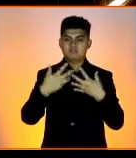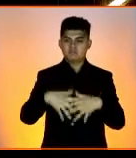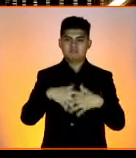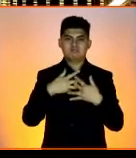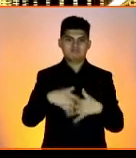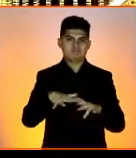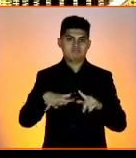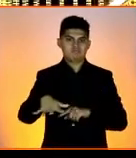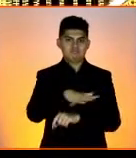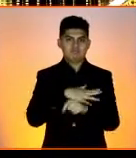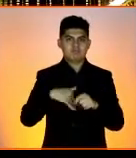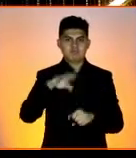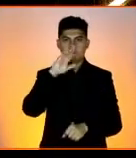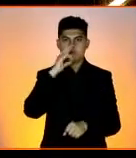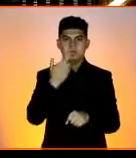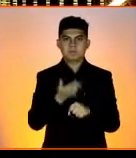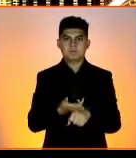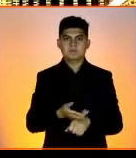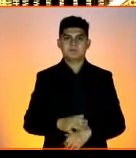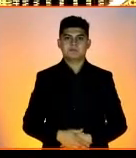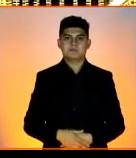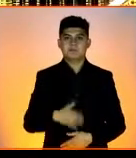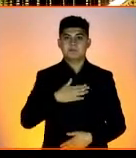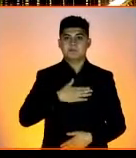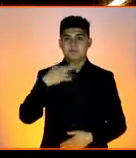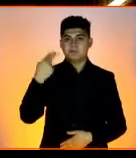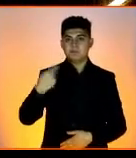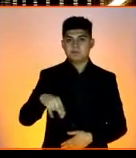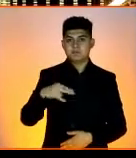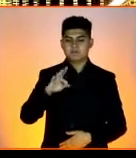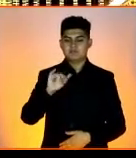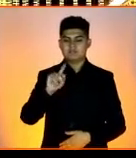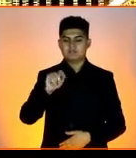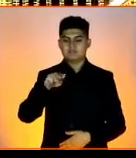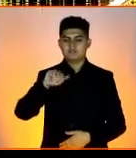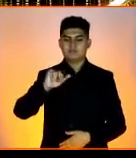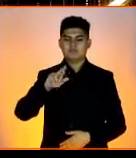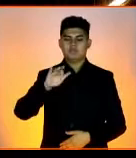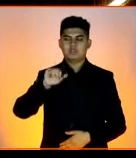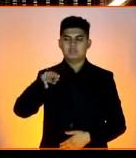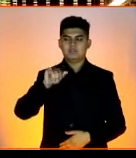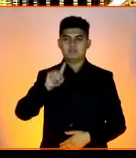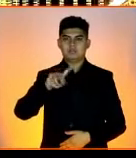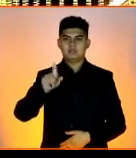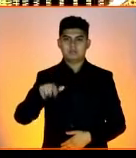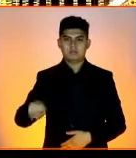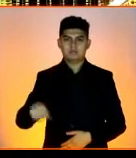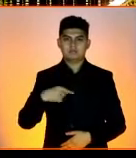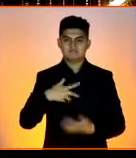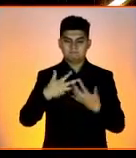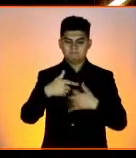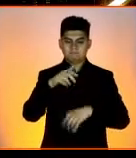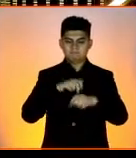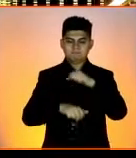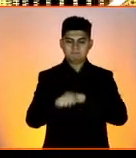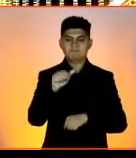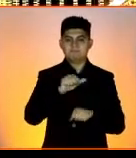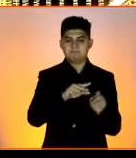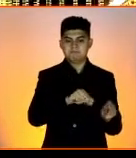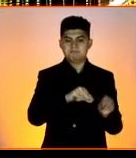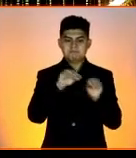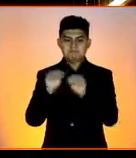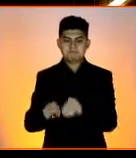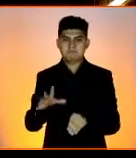responsable. Muchas gracias. Mi nombre es Fátima Morales Martínez y soy de la empresa Autotraslado Sin Rodar.